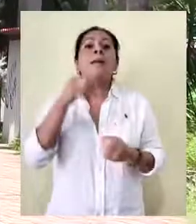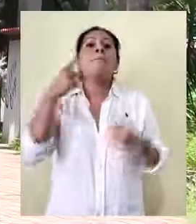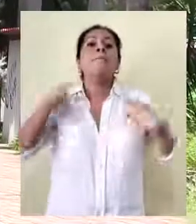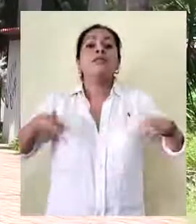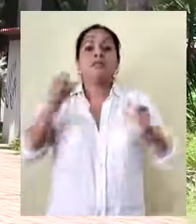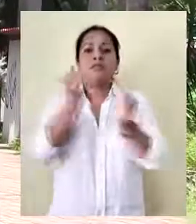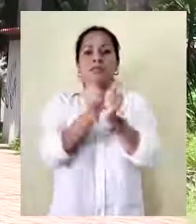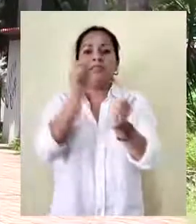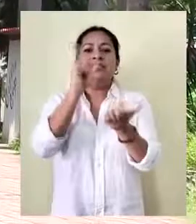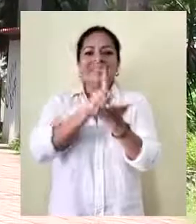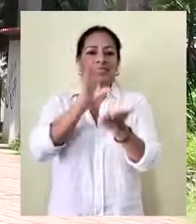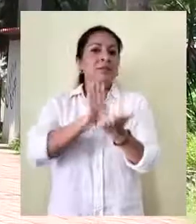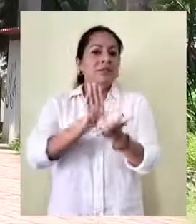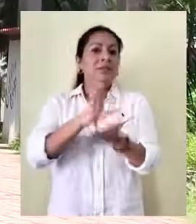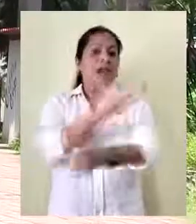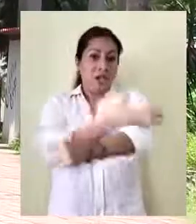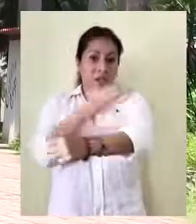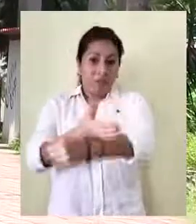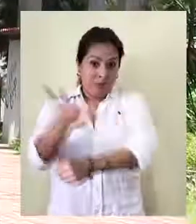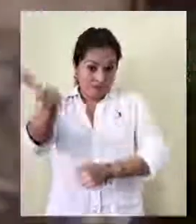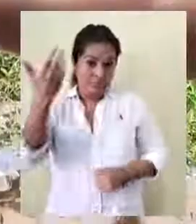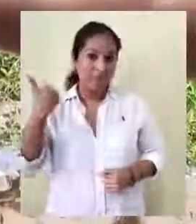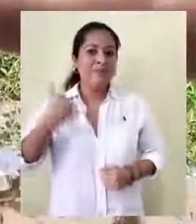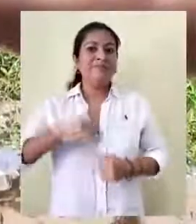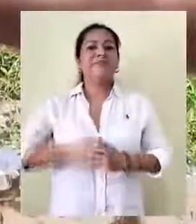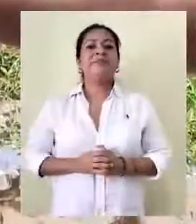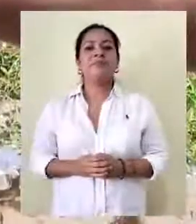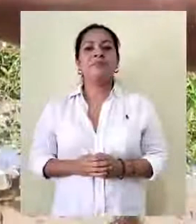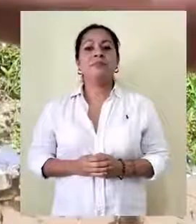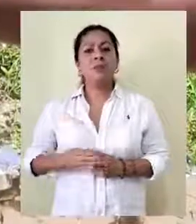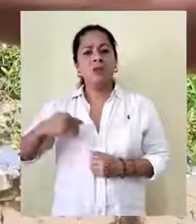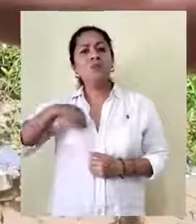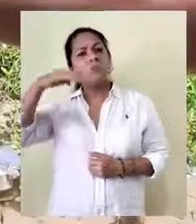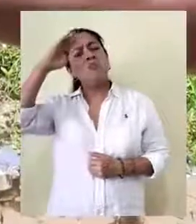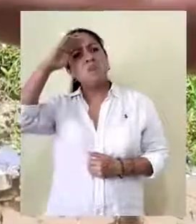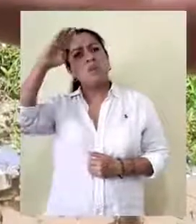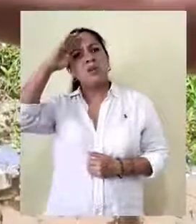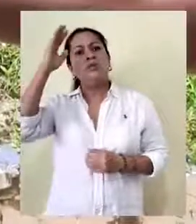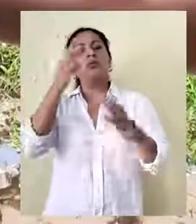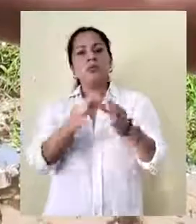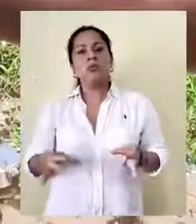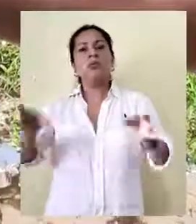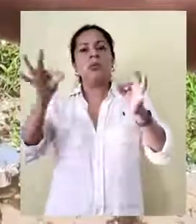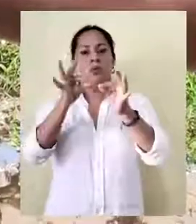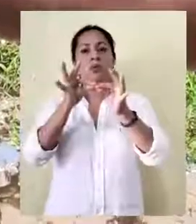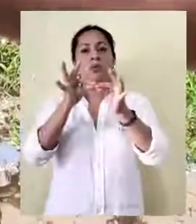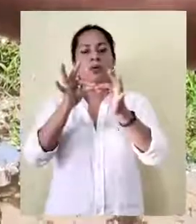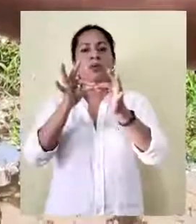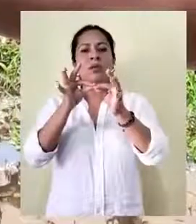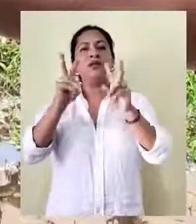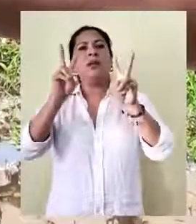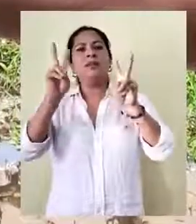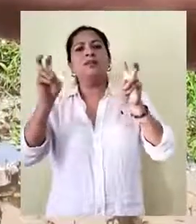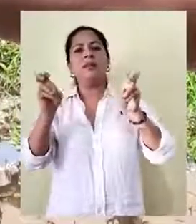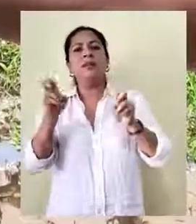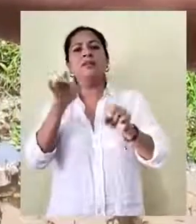Acompáñenme a ver qué opinó nuestra ciudadanía. Considero que es muy importante abordar este